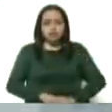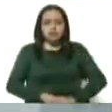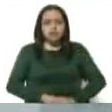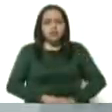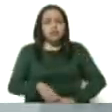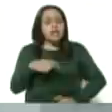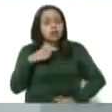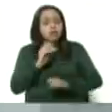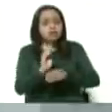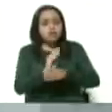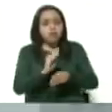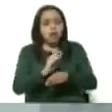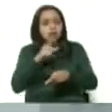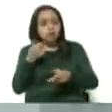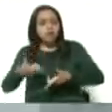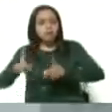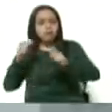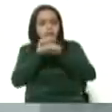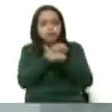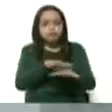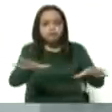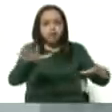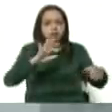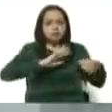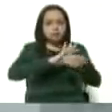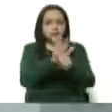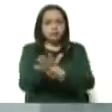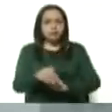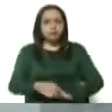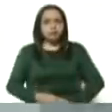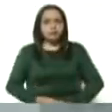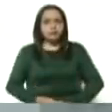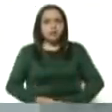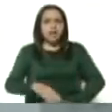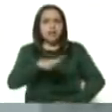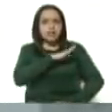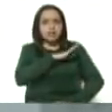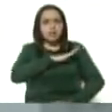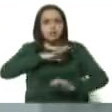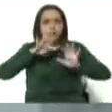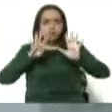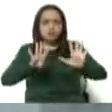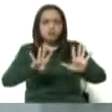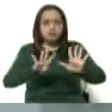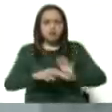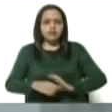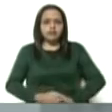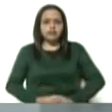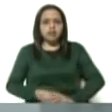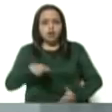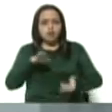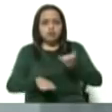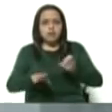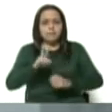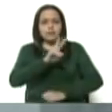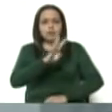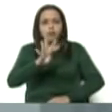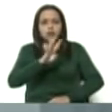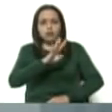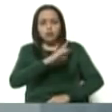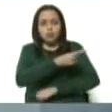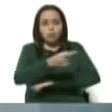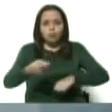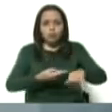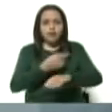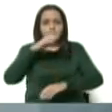exponencial el virus. Tenemos nueve casos en estas últimas 24 horas en el